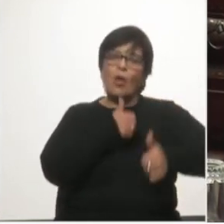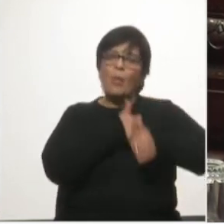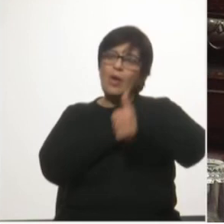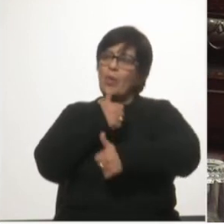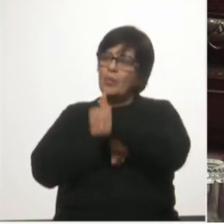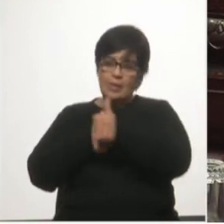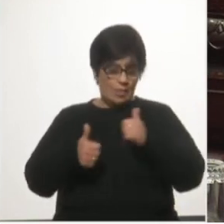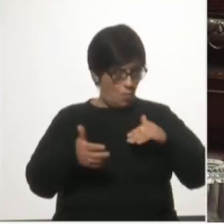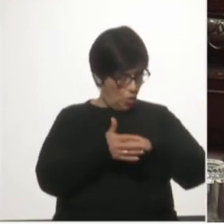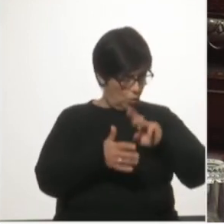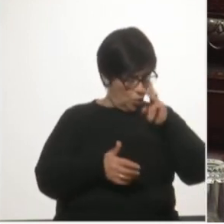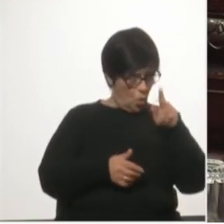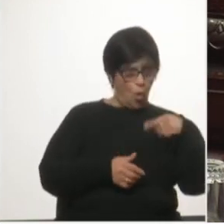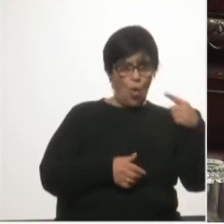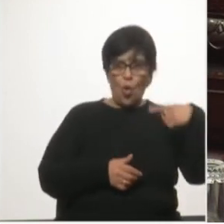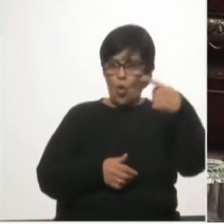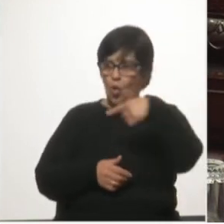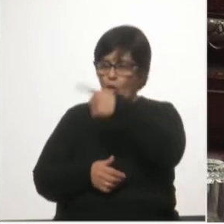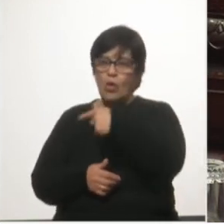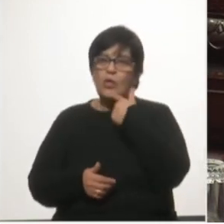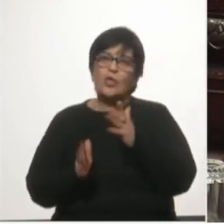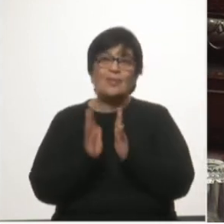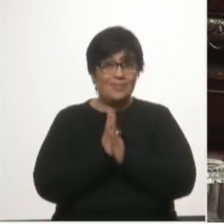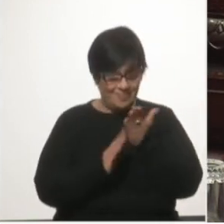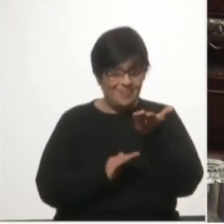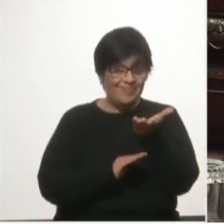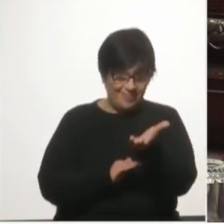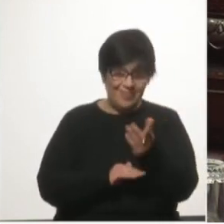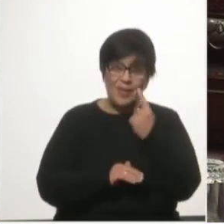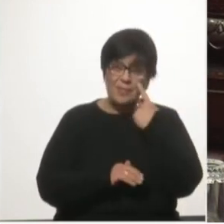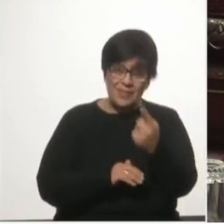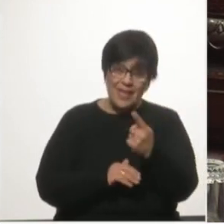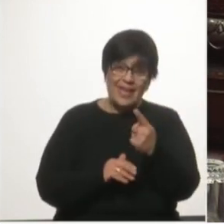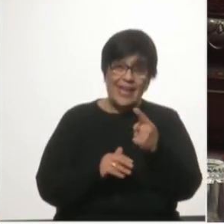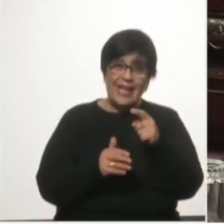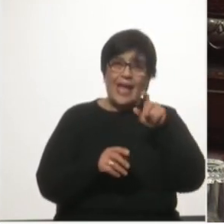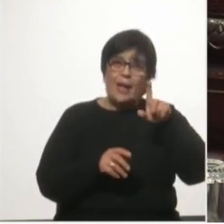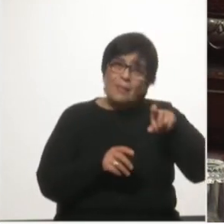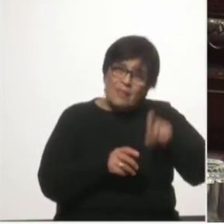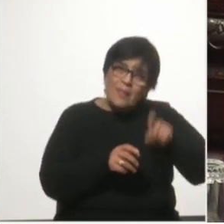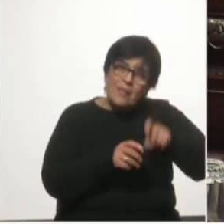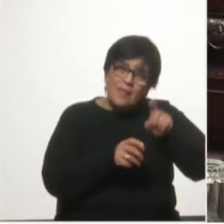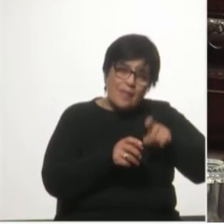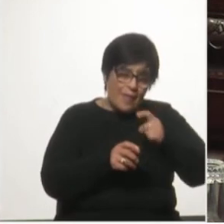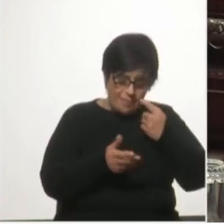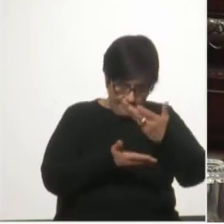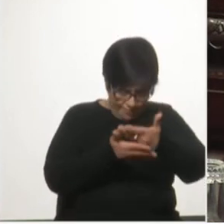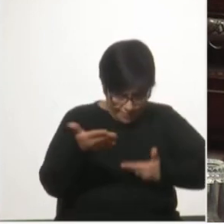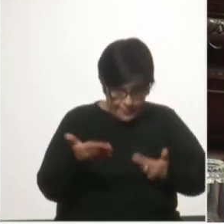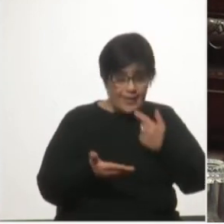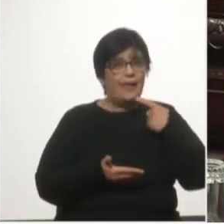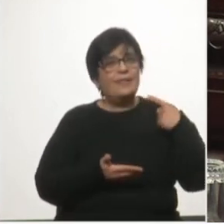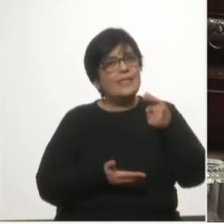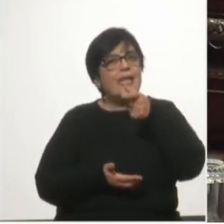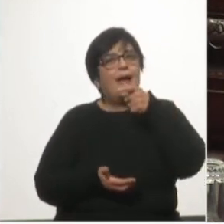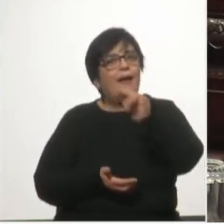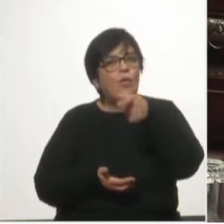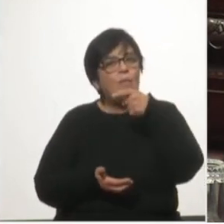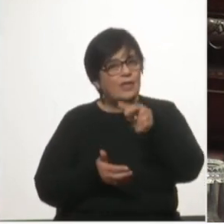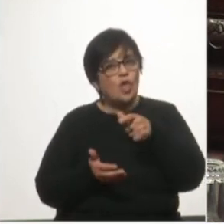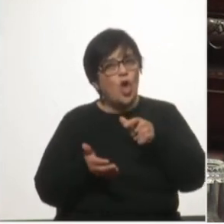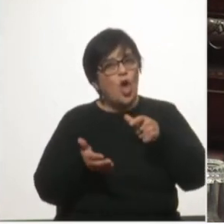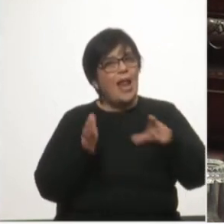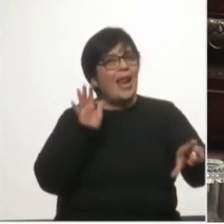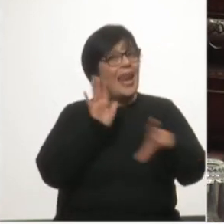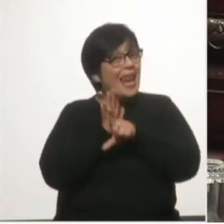puertos yo le invito al señor ministro a repasar la versión taquigráfica cuando se fundamentó la ley de